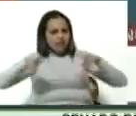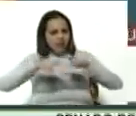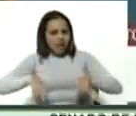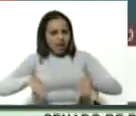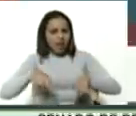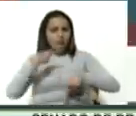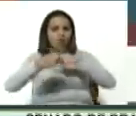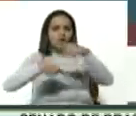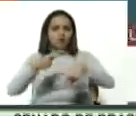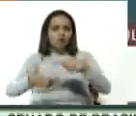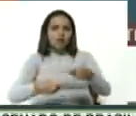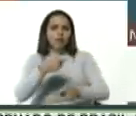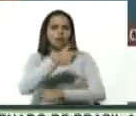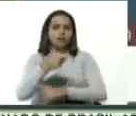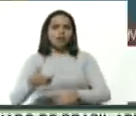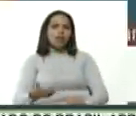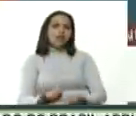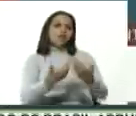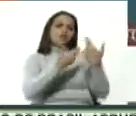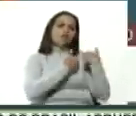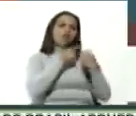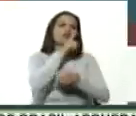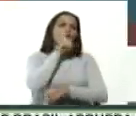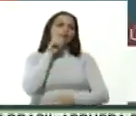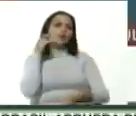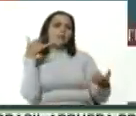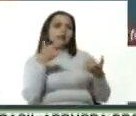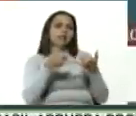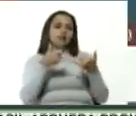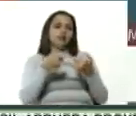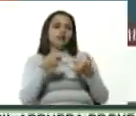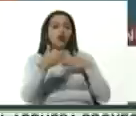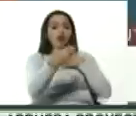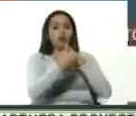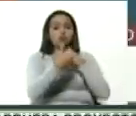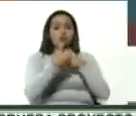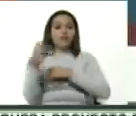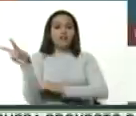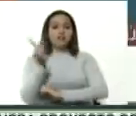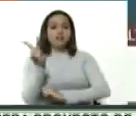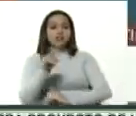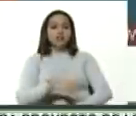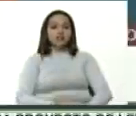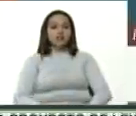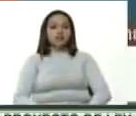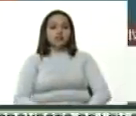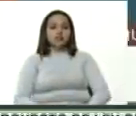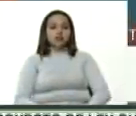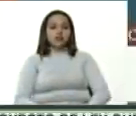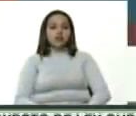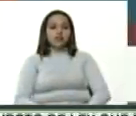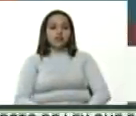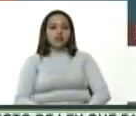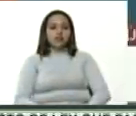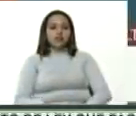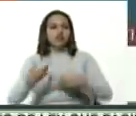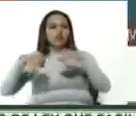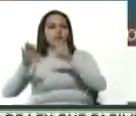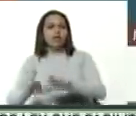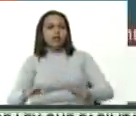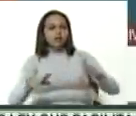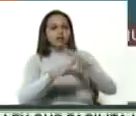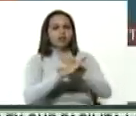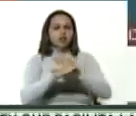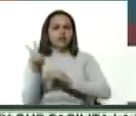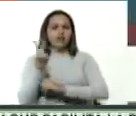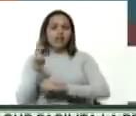para procesar a los responsables, con nombre y apellido, de esta agresión a Venezuela y detener la agresión a Venezuela. El tiempo es